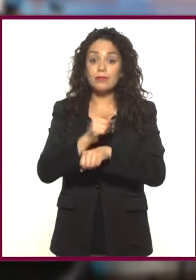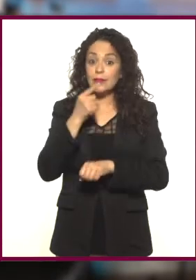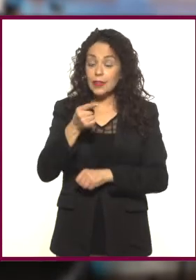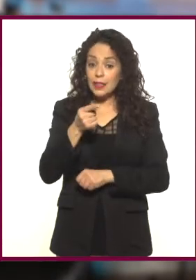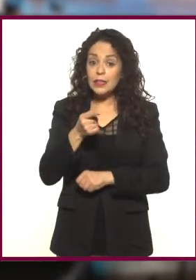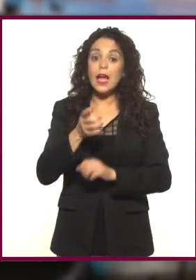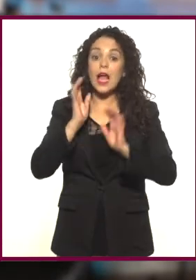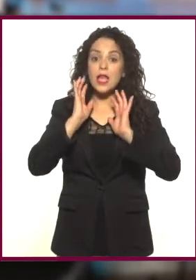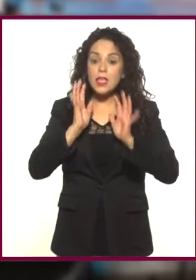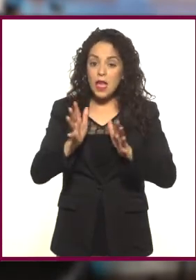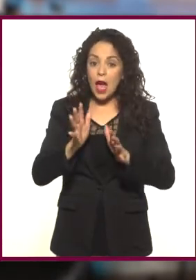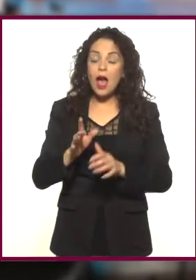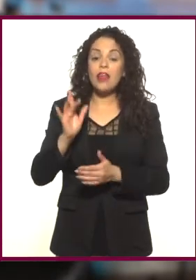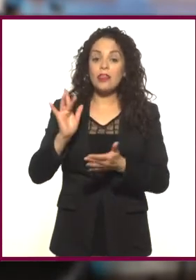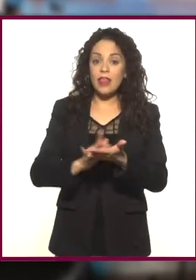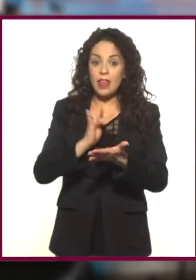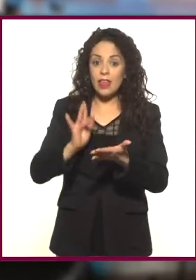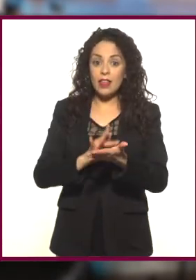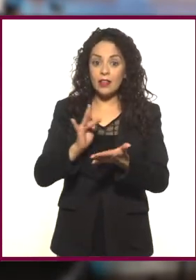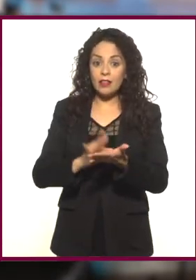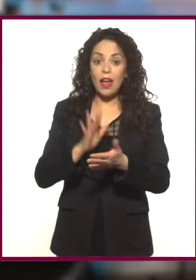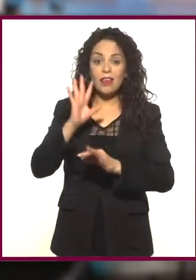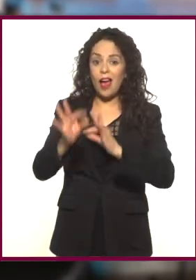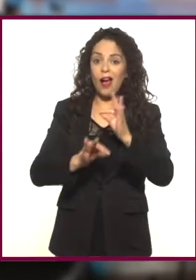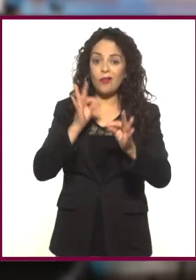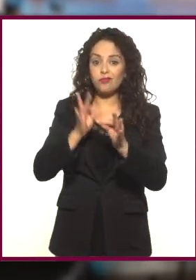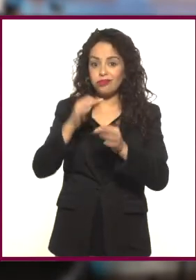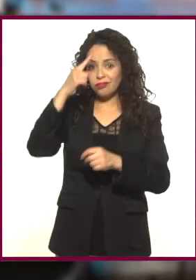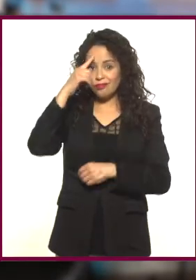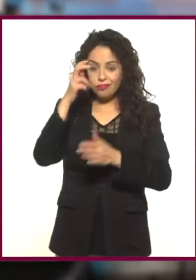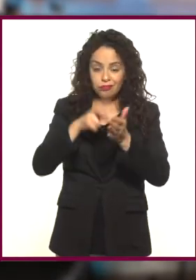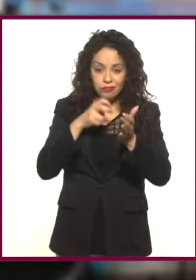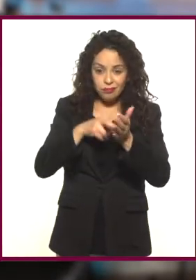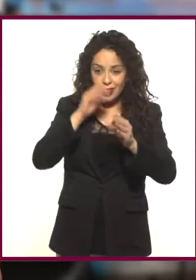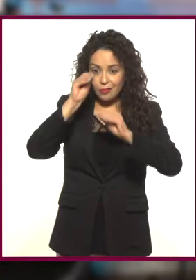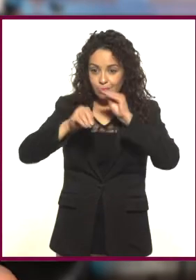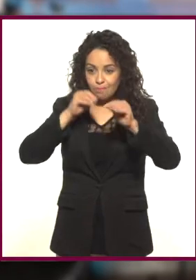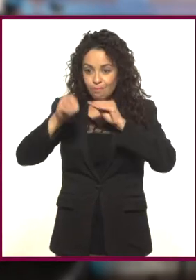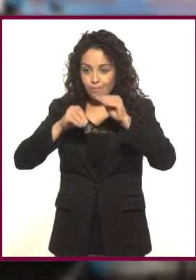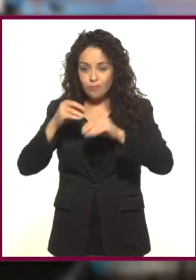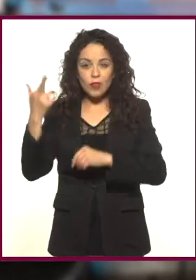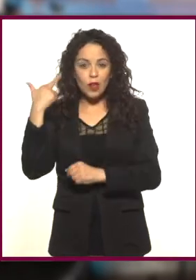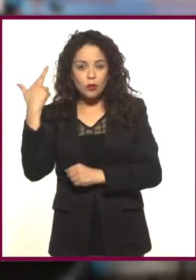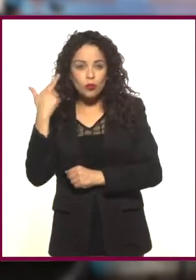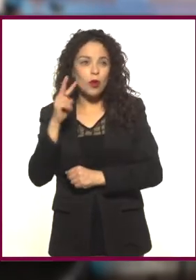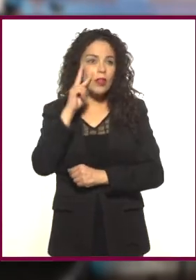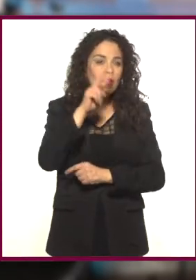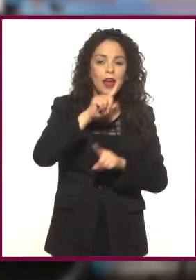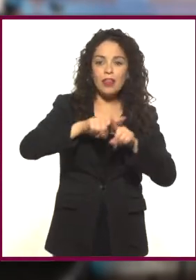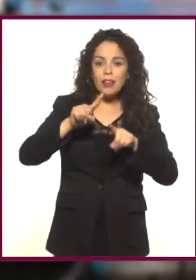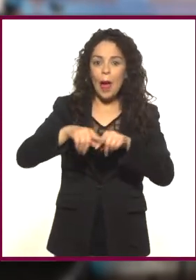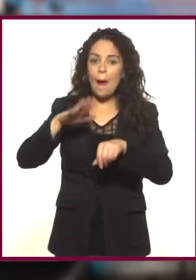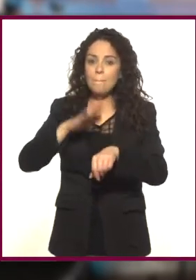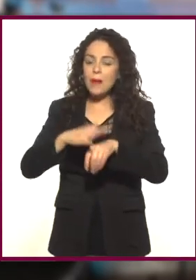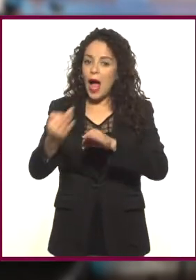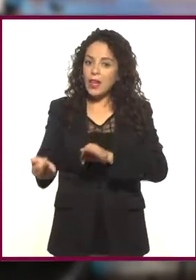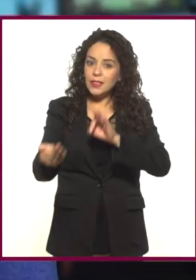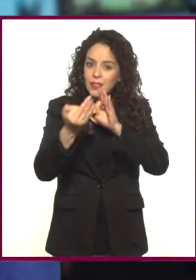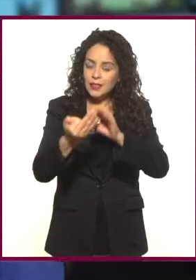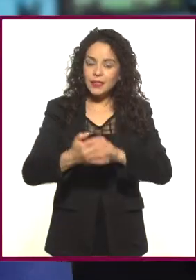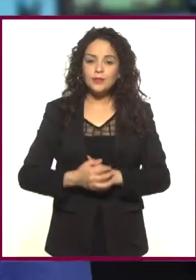porque el material, ya en formato digital, estaba listo para editar y aplicarle los efectos visuales de manera directa.